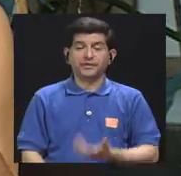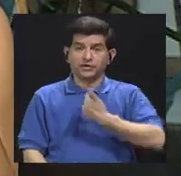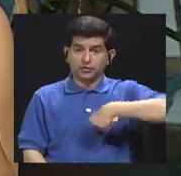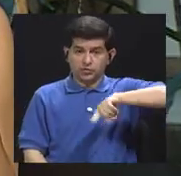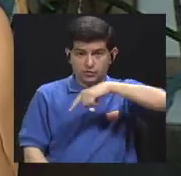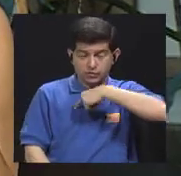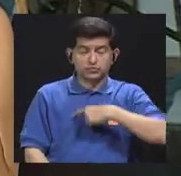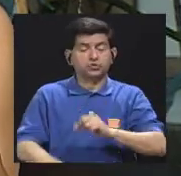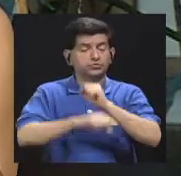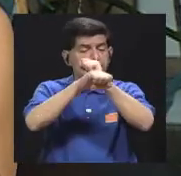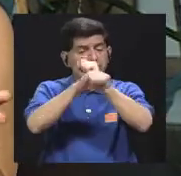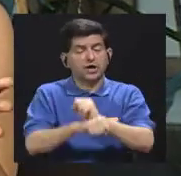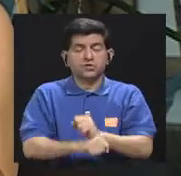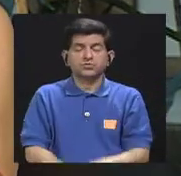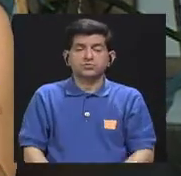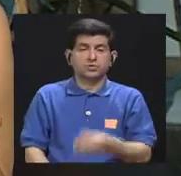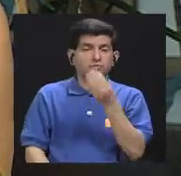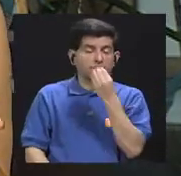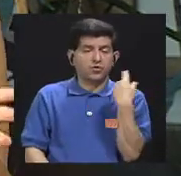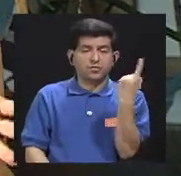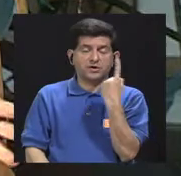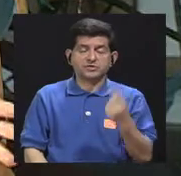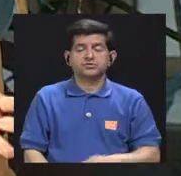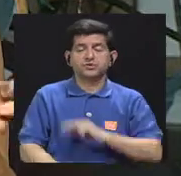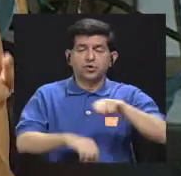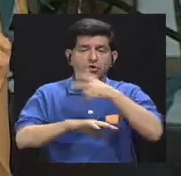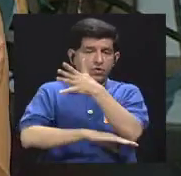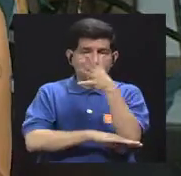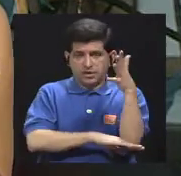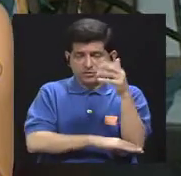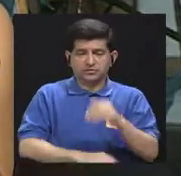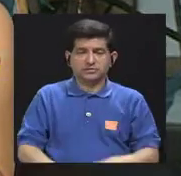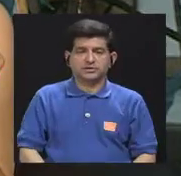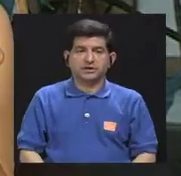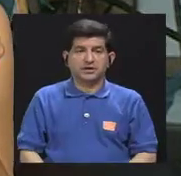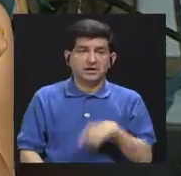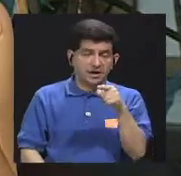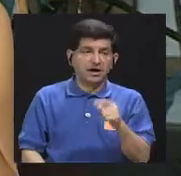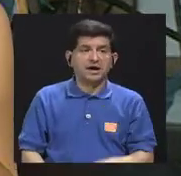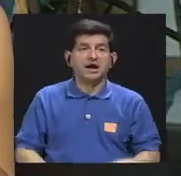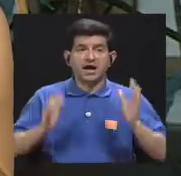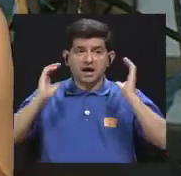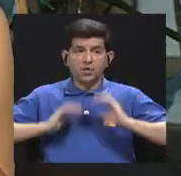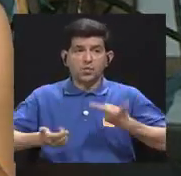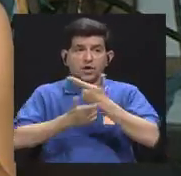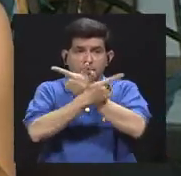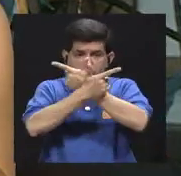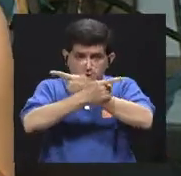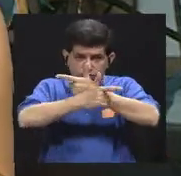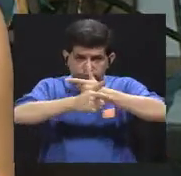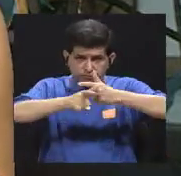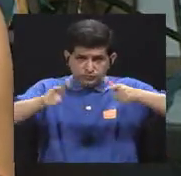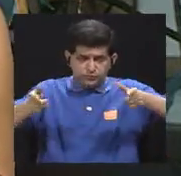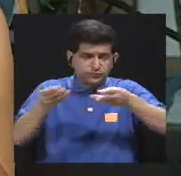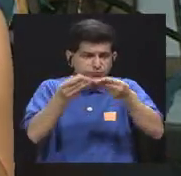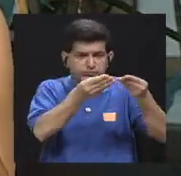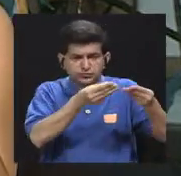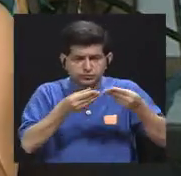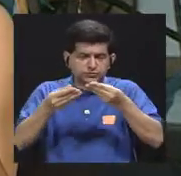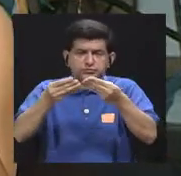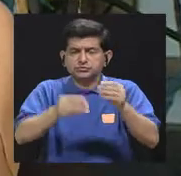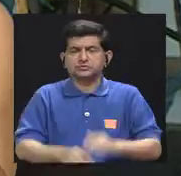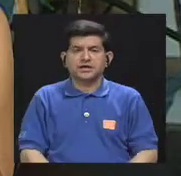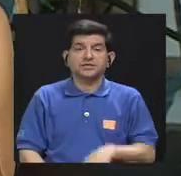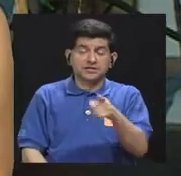nosotros estábamos acostumbrados a comer solo alimentos naturales y entonces, claro, el cuerpo libera sustancias que